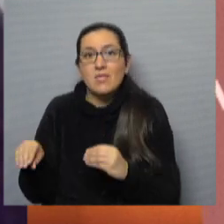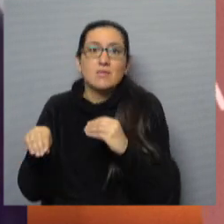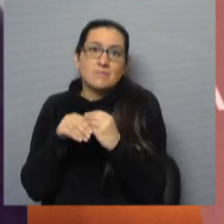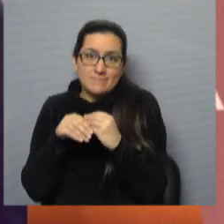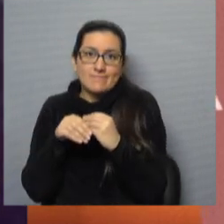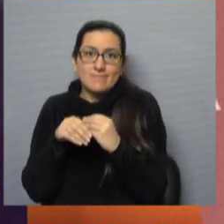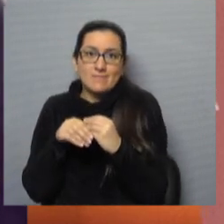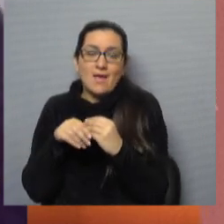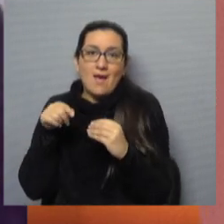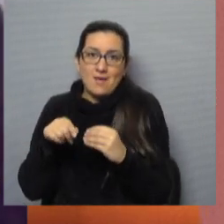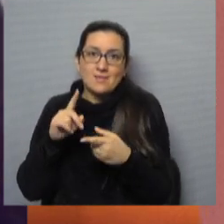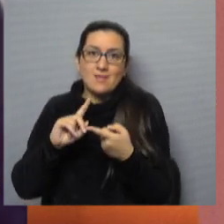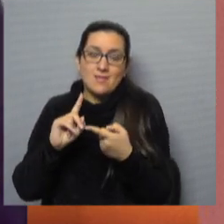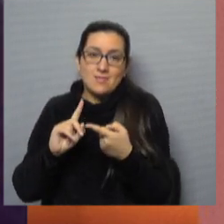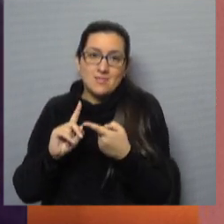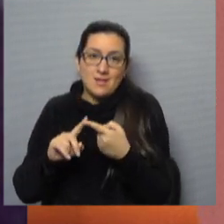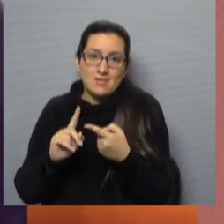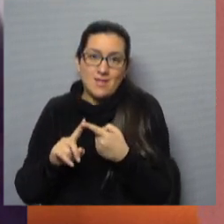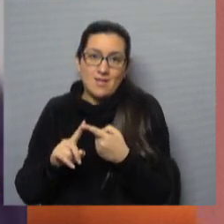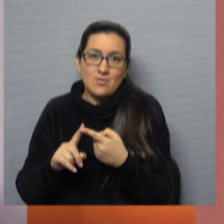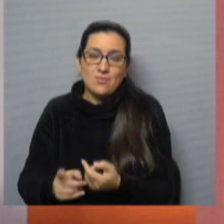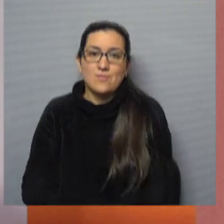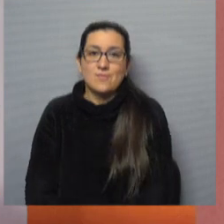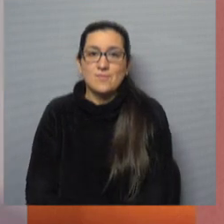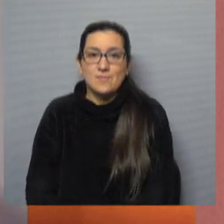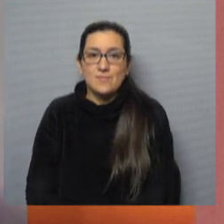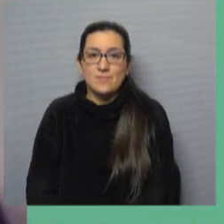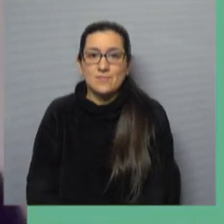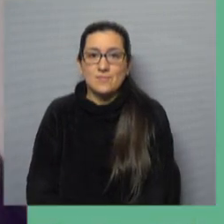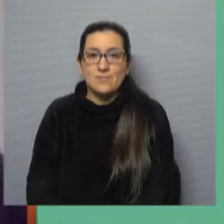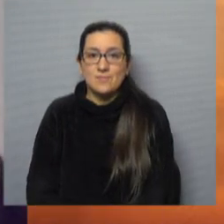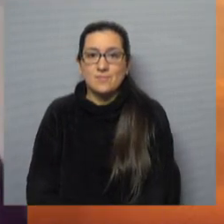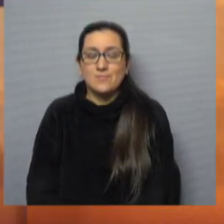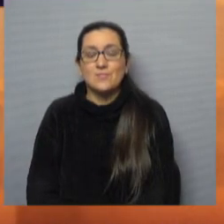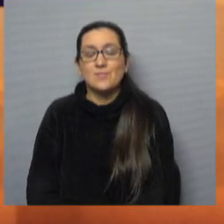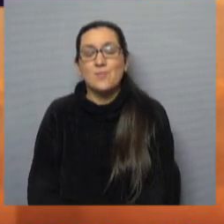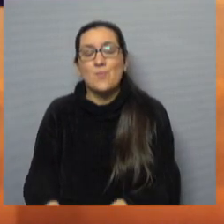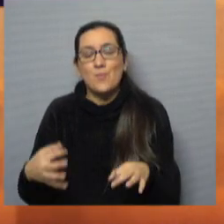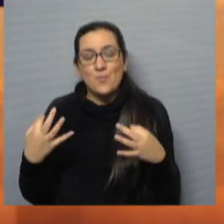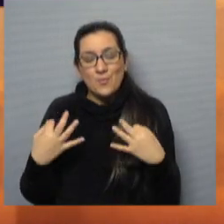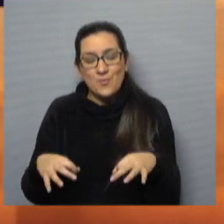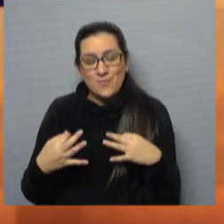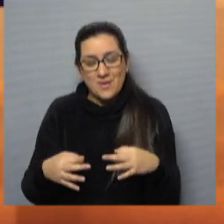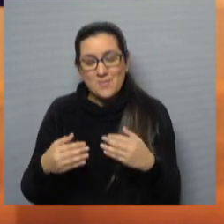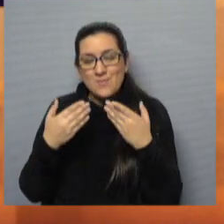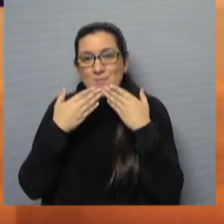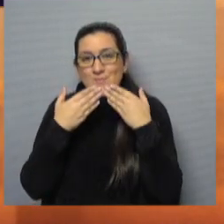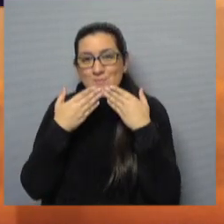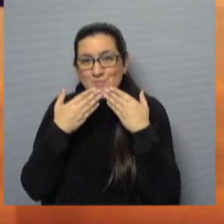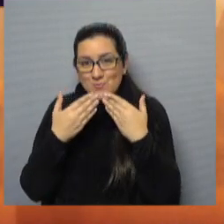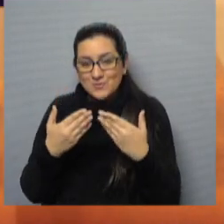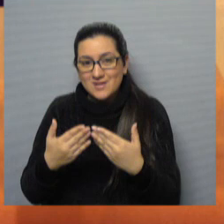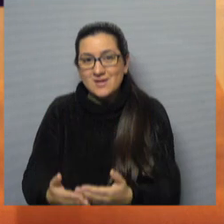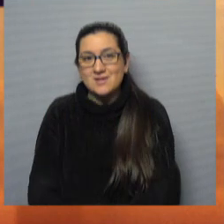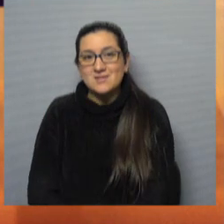dinámica más que intentar contenerla. Muy bien. Romeo, te agradecemos muchísimo.